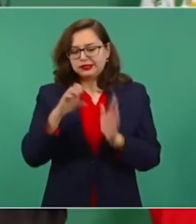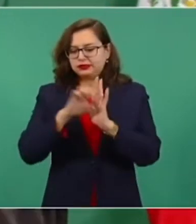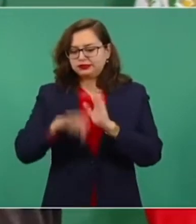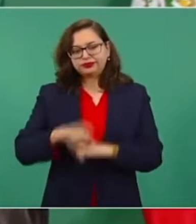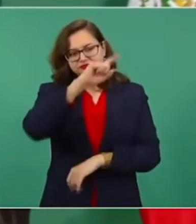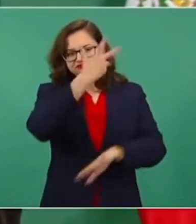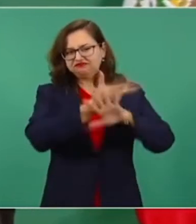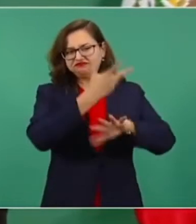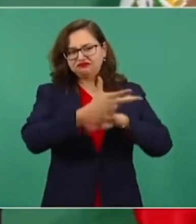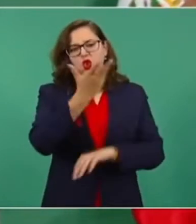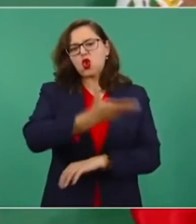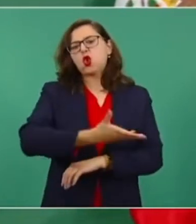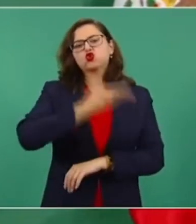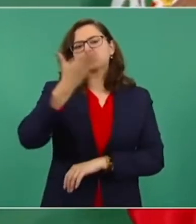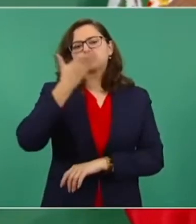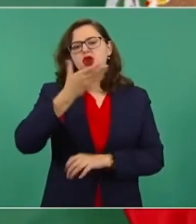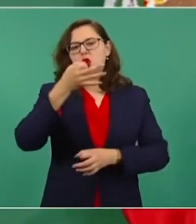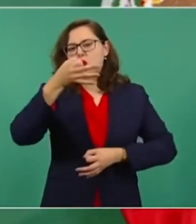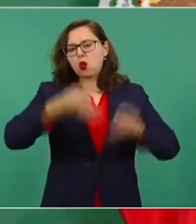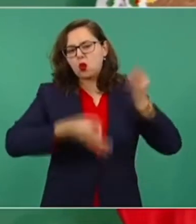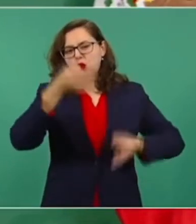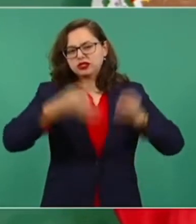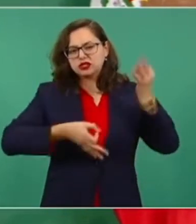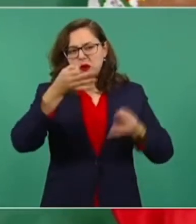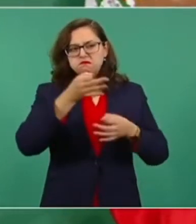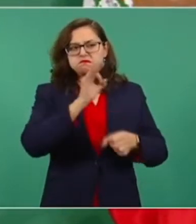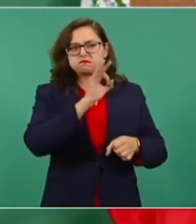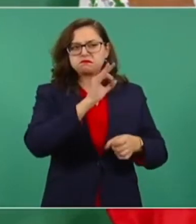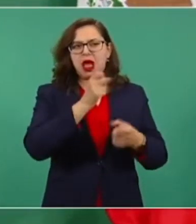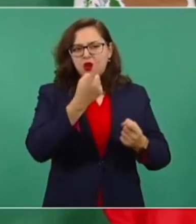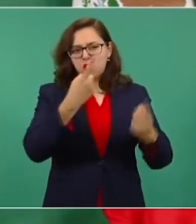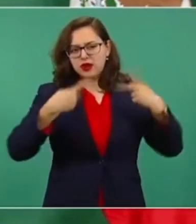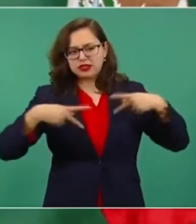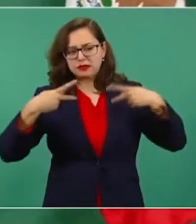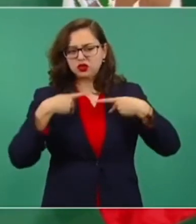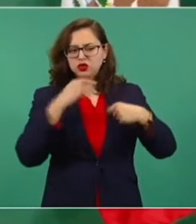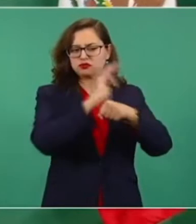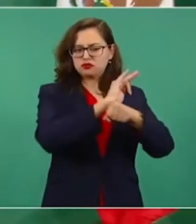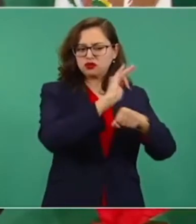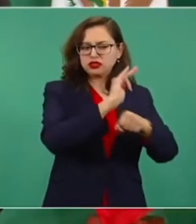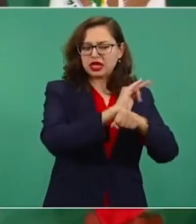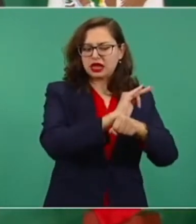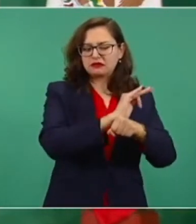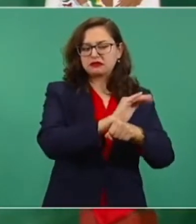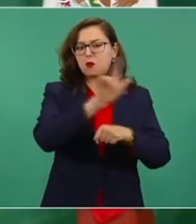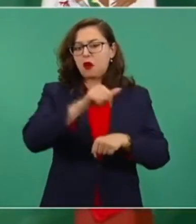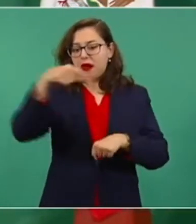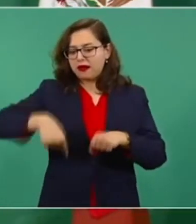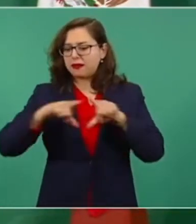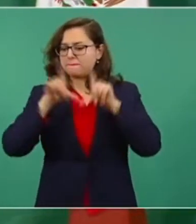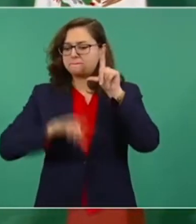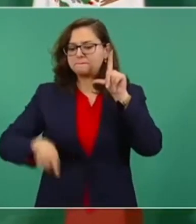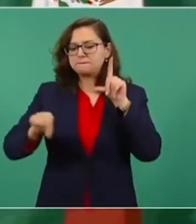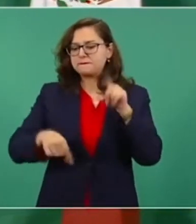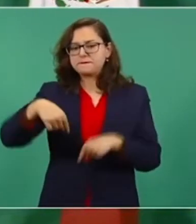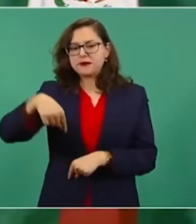de la delincuencia organizada y se empezó a aplicar para